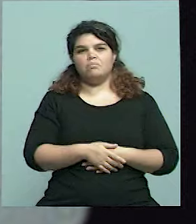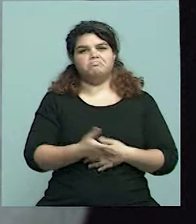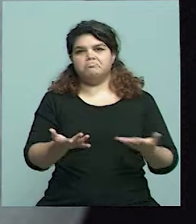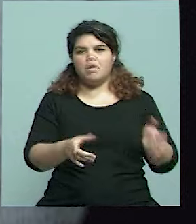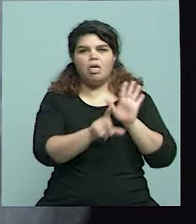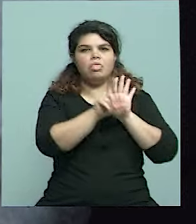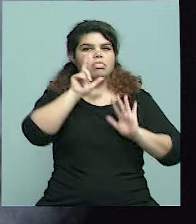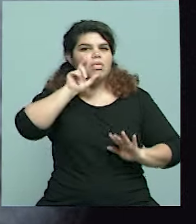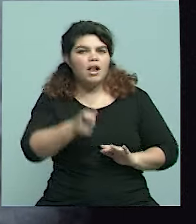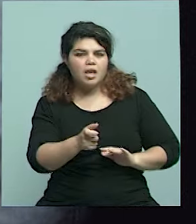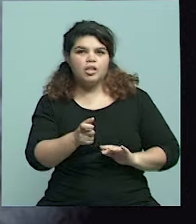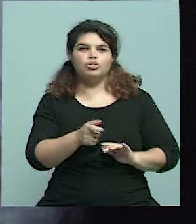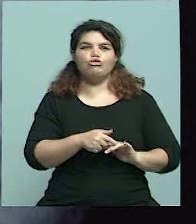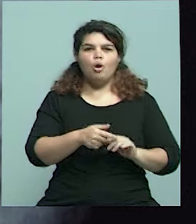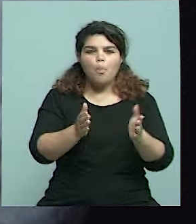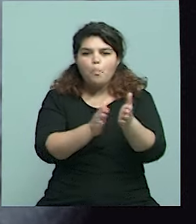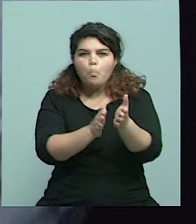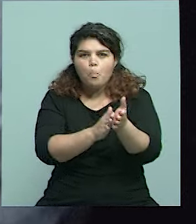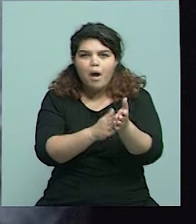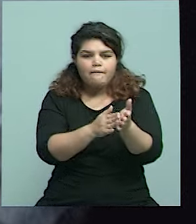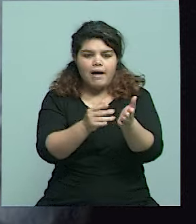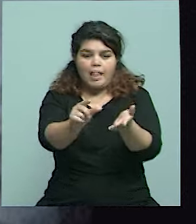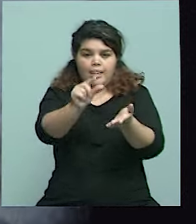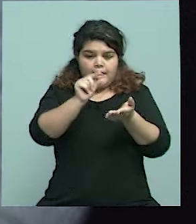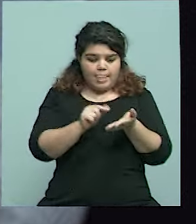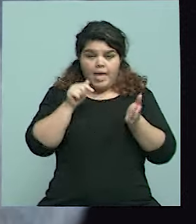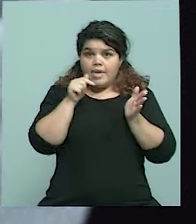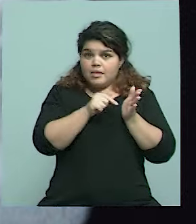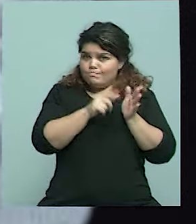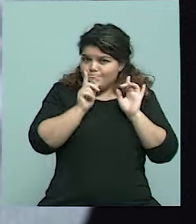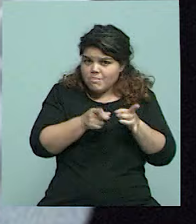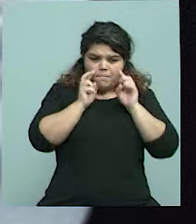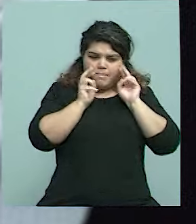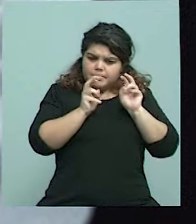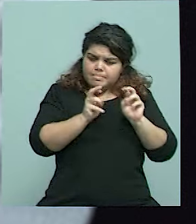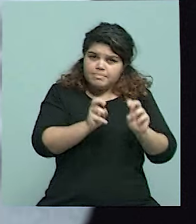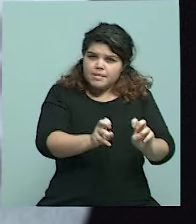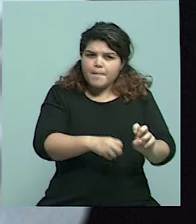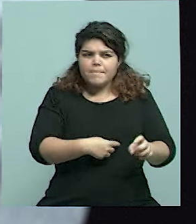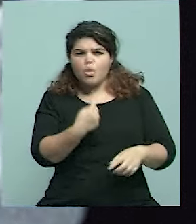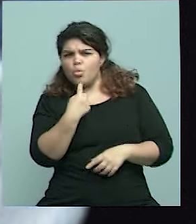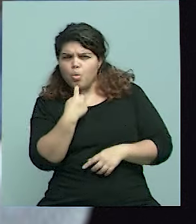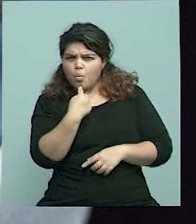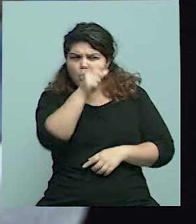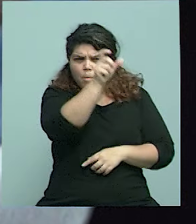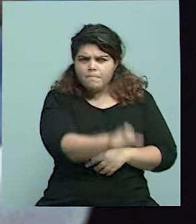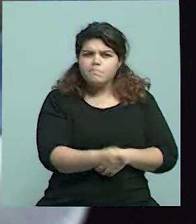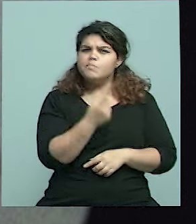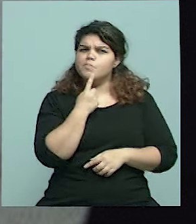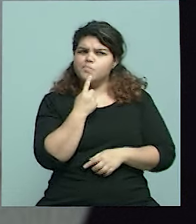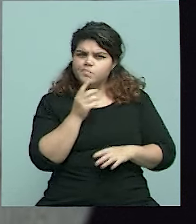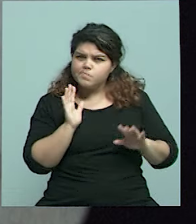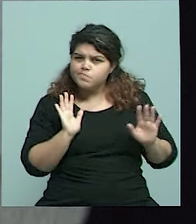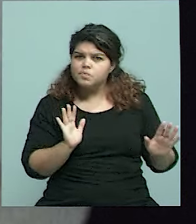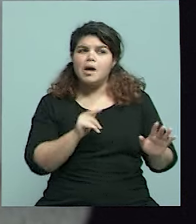puede arrojar indicios de un sospechoso, o sea, que puede llegar a ser el